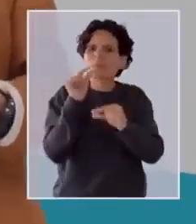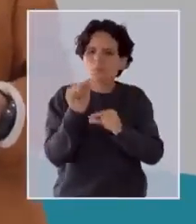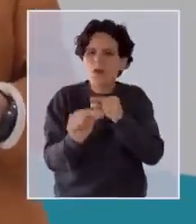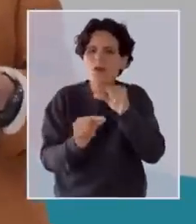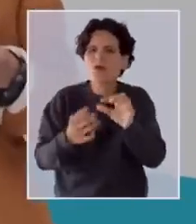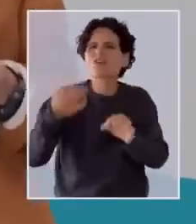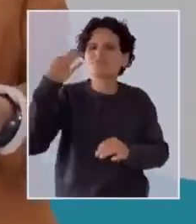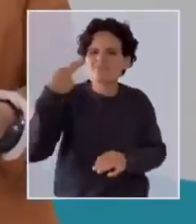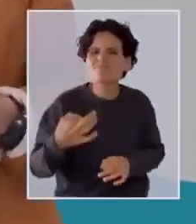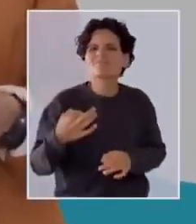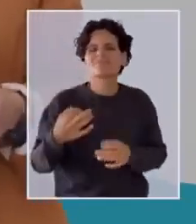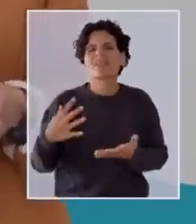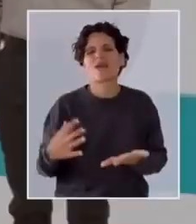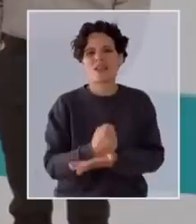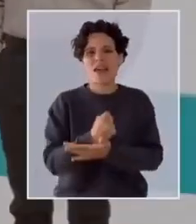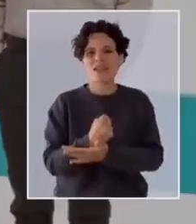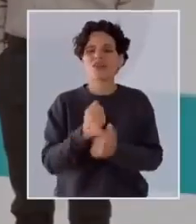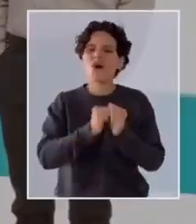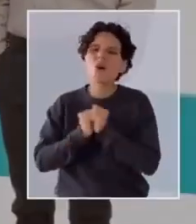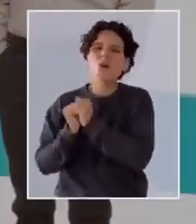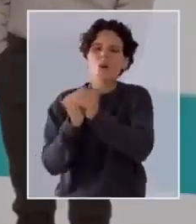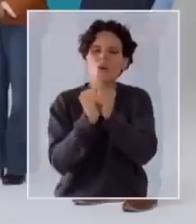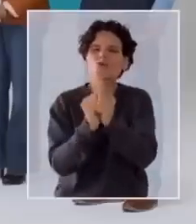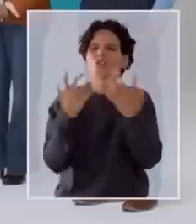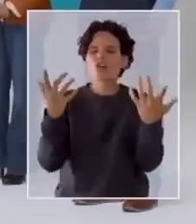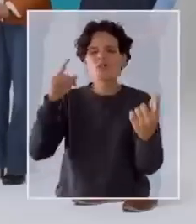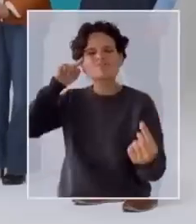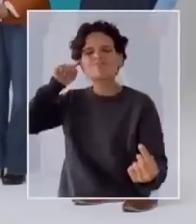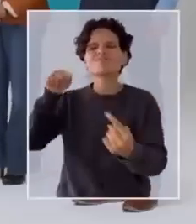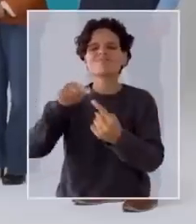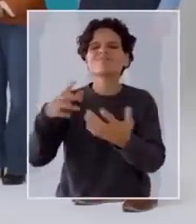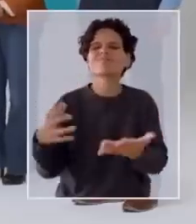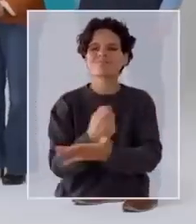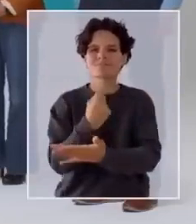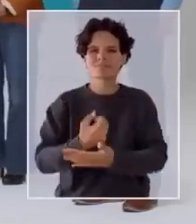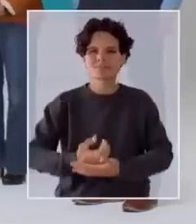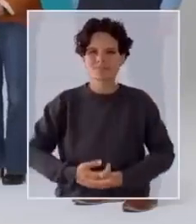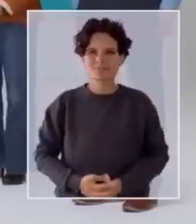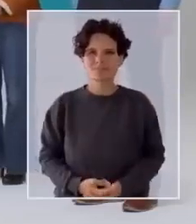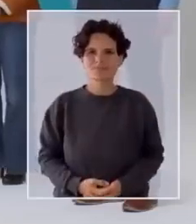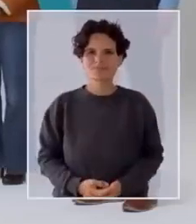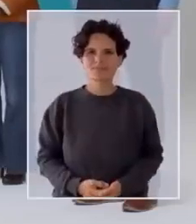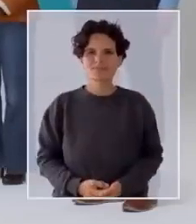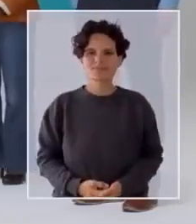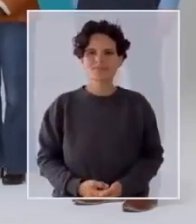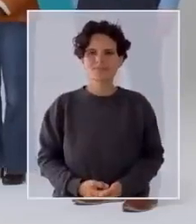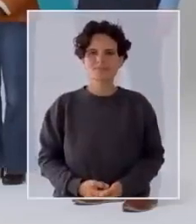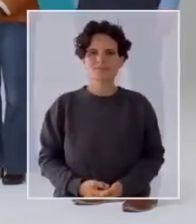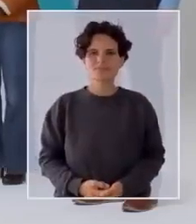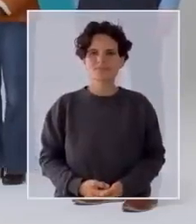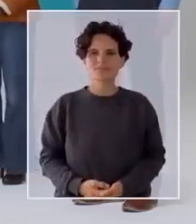decididamente. Podemos lograrlo. Juntos y juntas, vamos a construir puentes hacia un horizonte común.